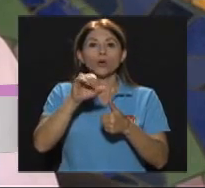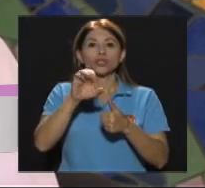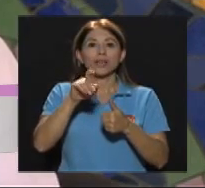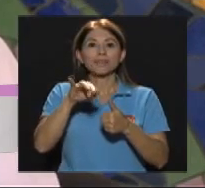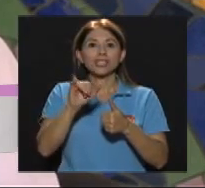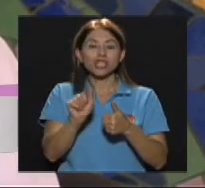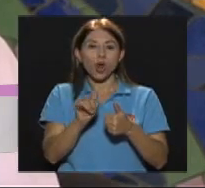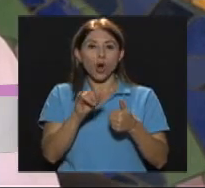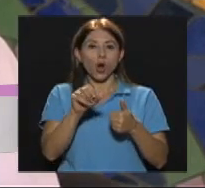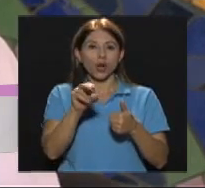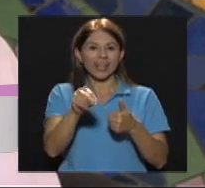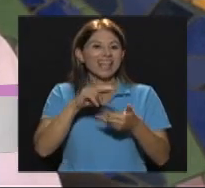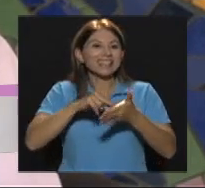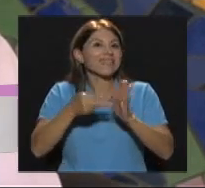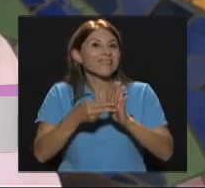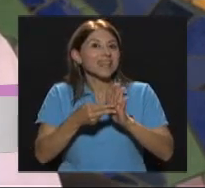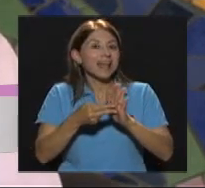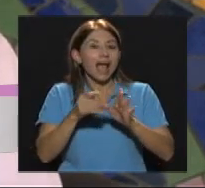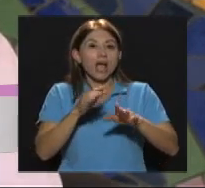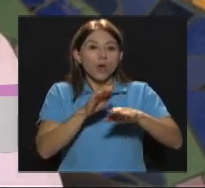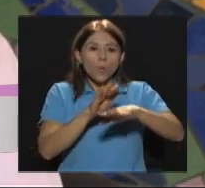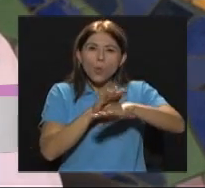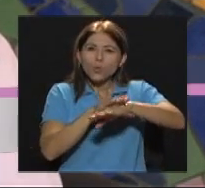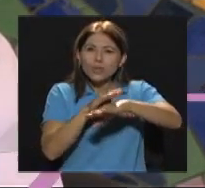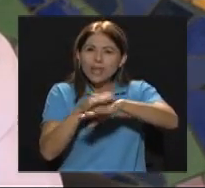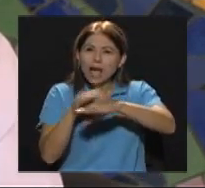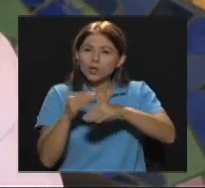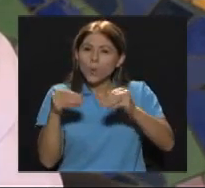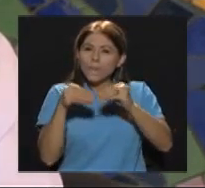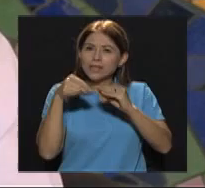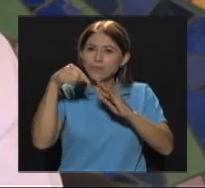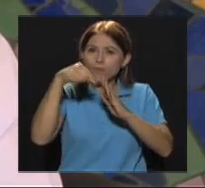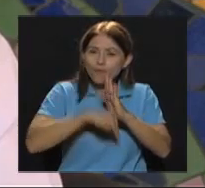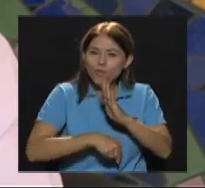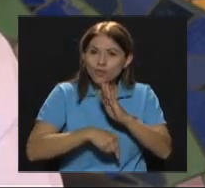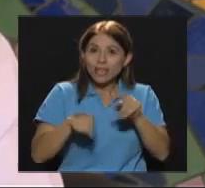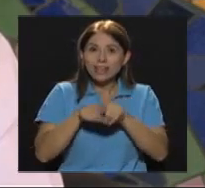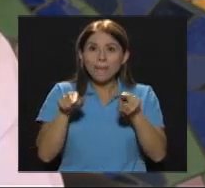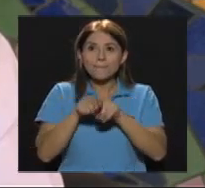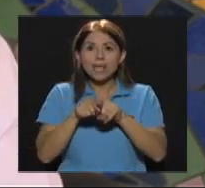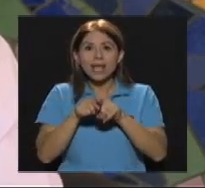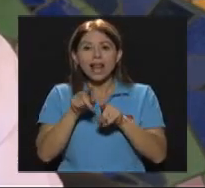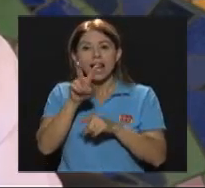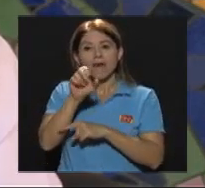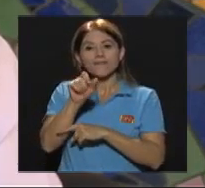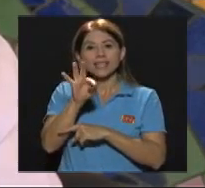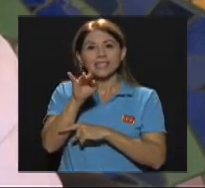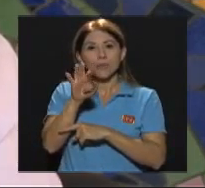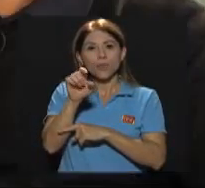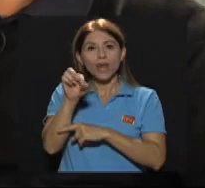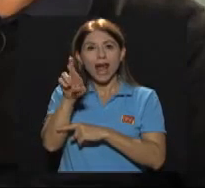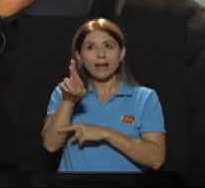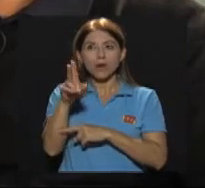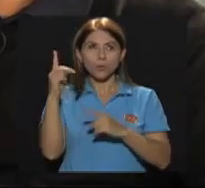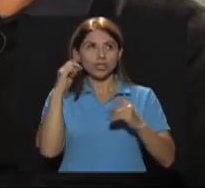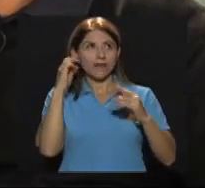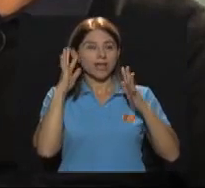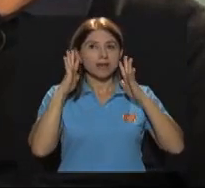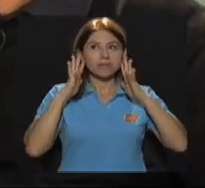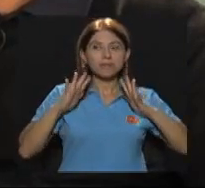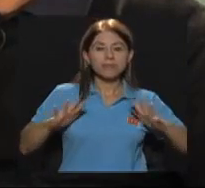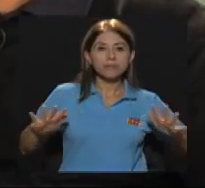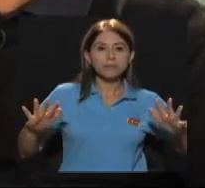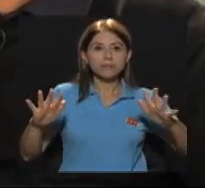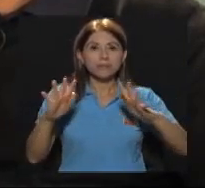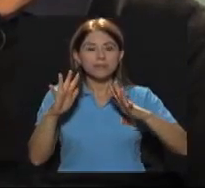parte vestibular Que hacen referencia a un tacto más profundo A una sensación profunda en el cuerpo De saber dónde